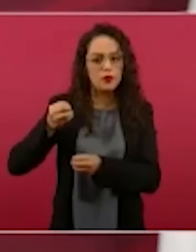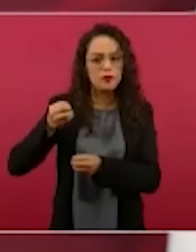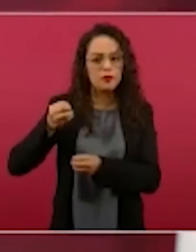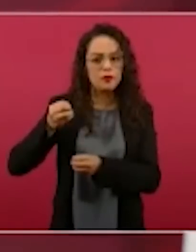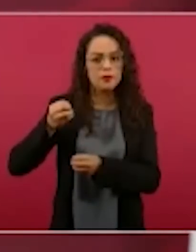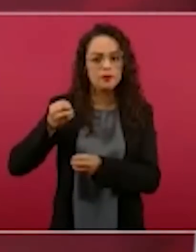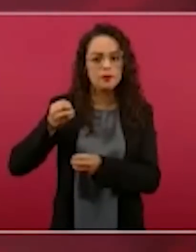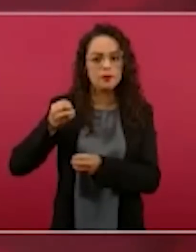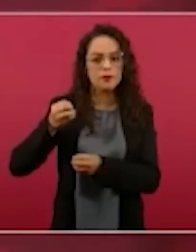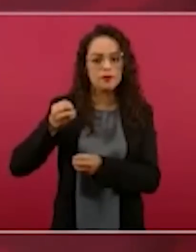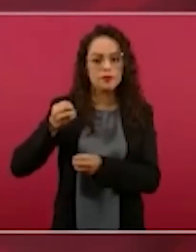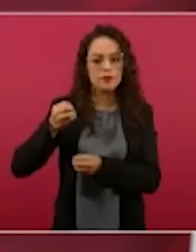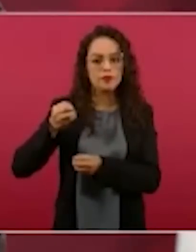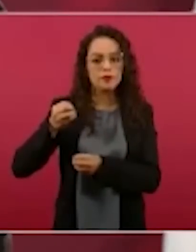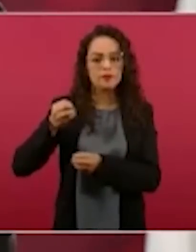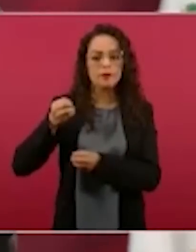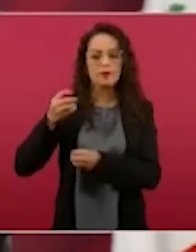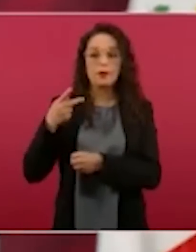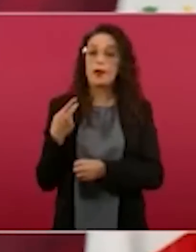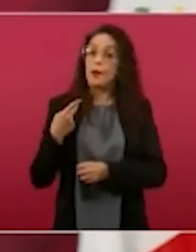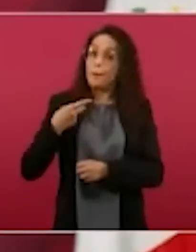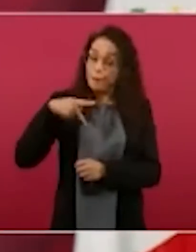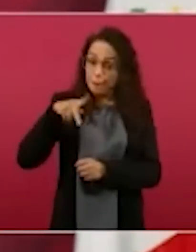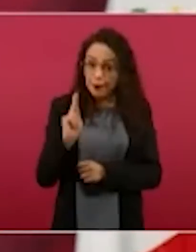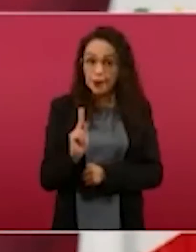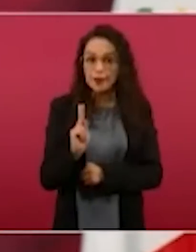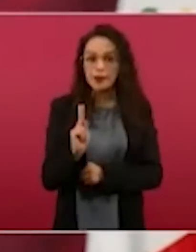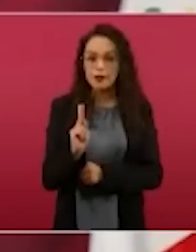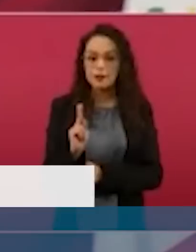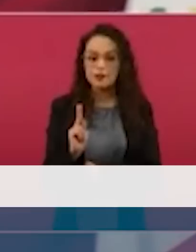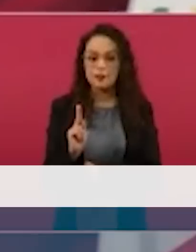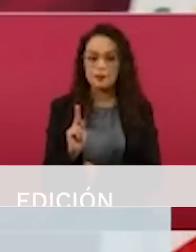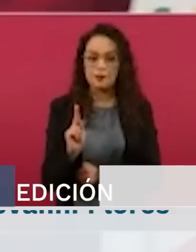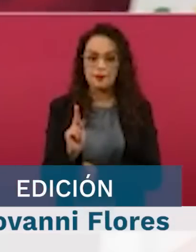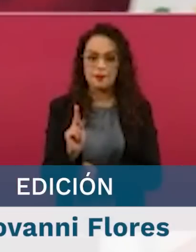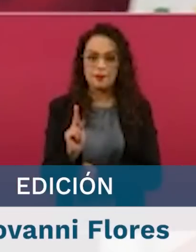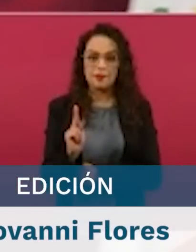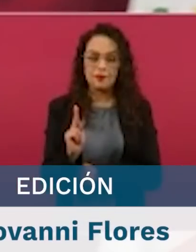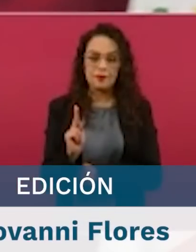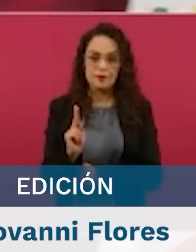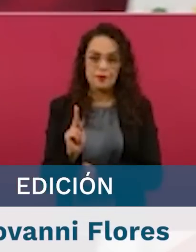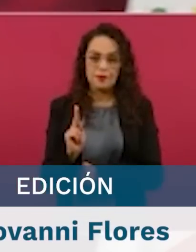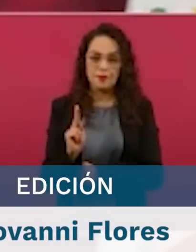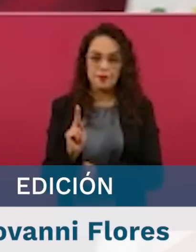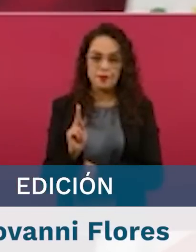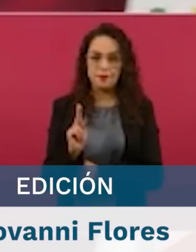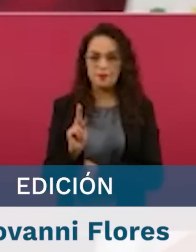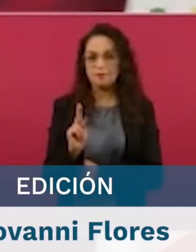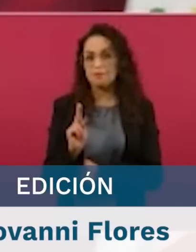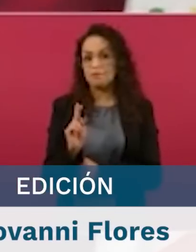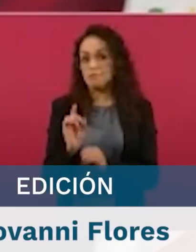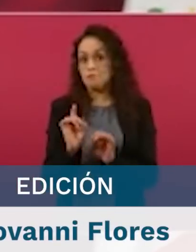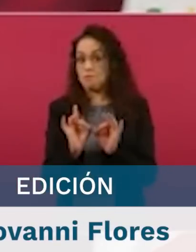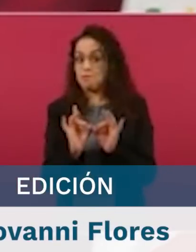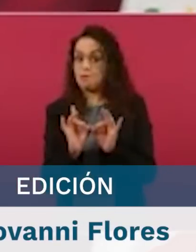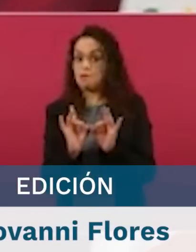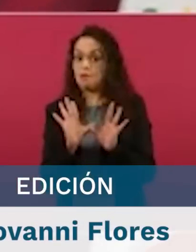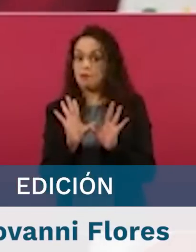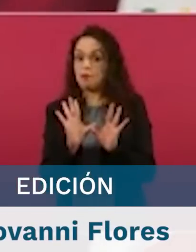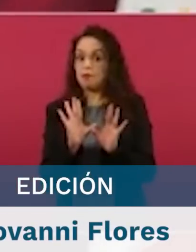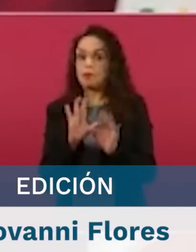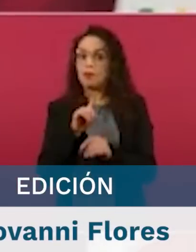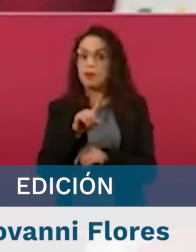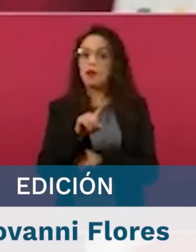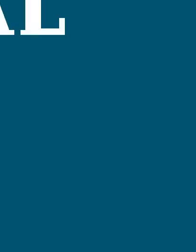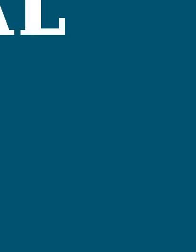no vaya a ser que le quieran dar